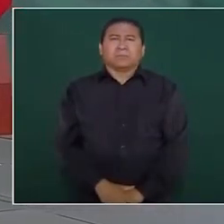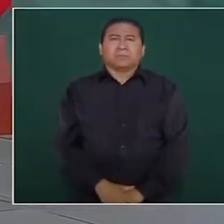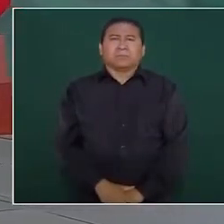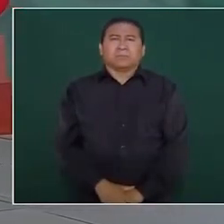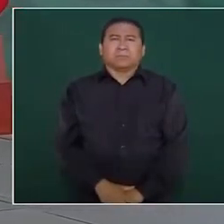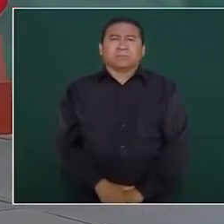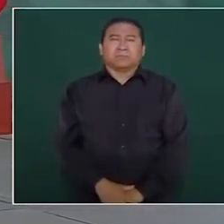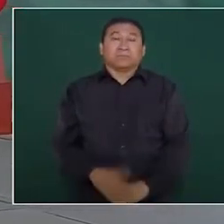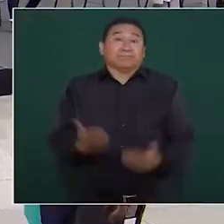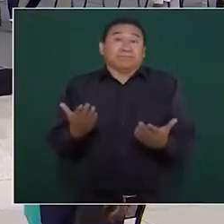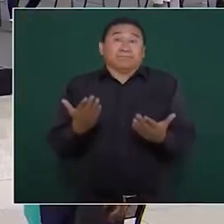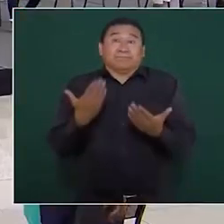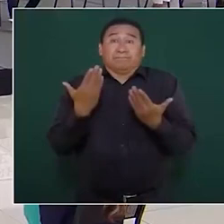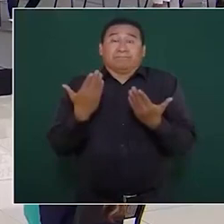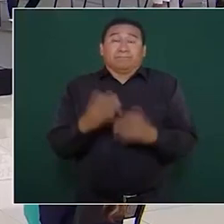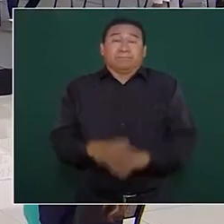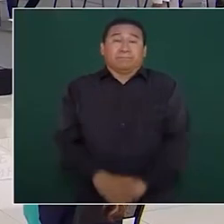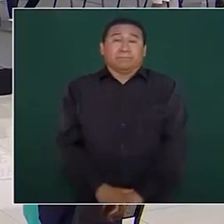bueno